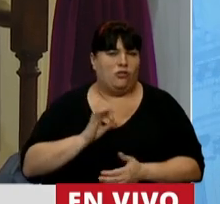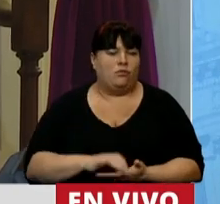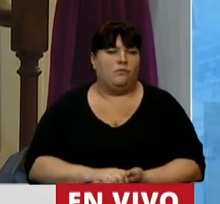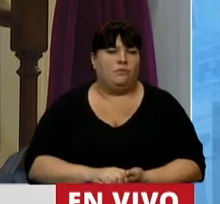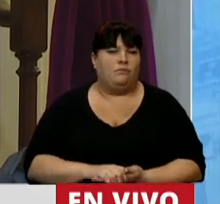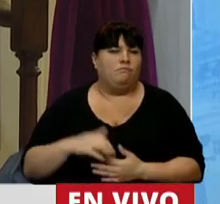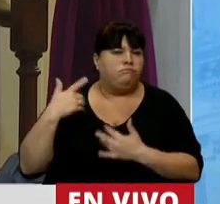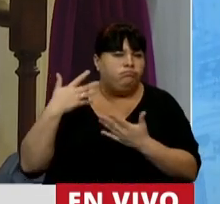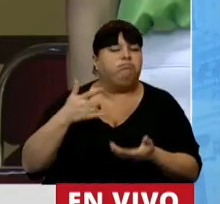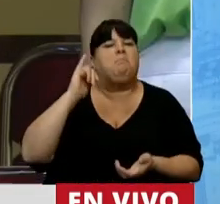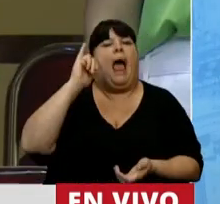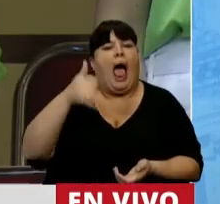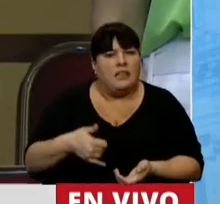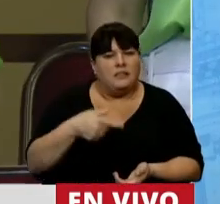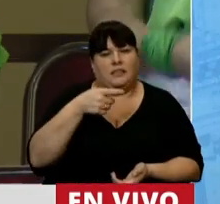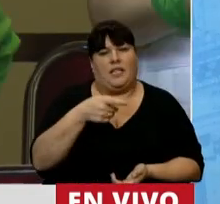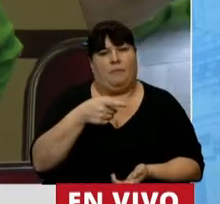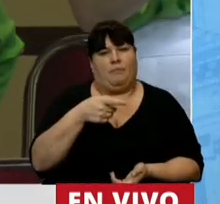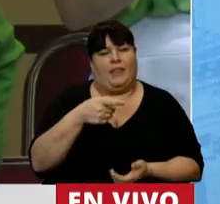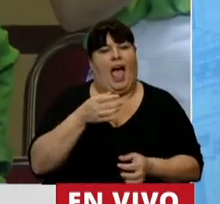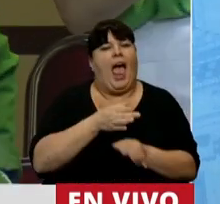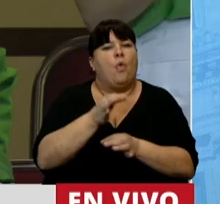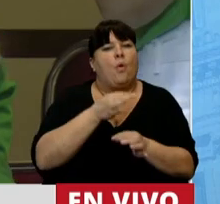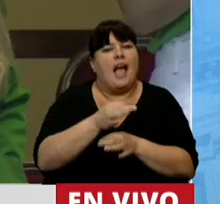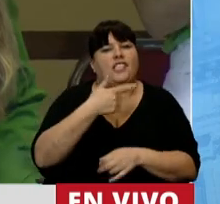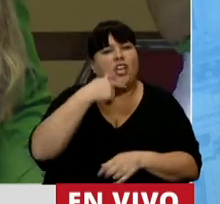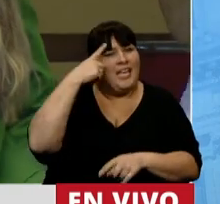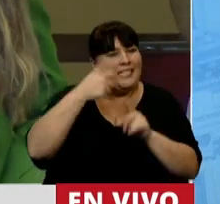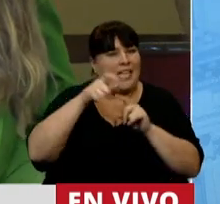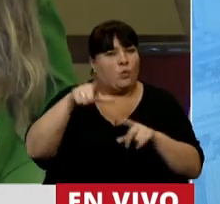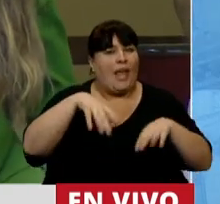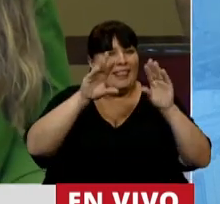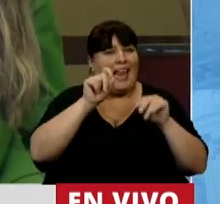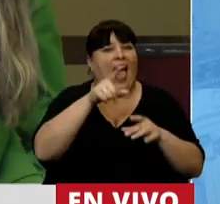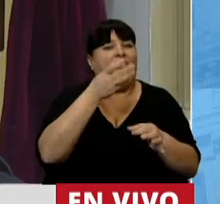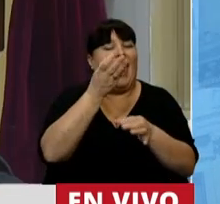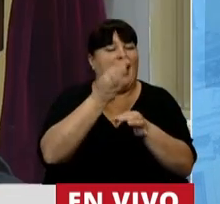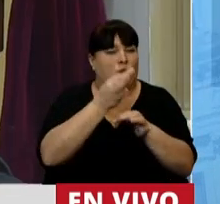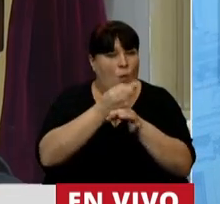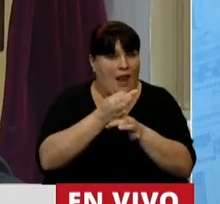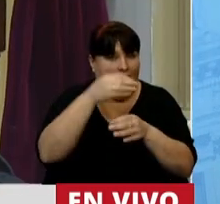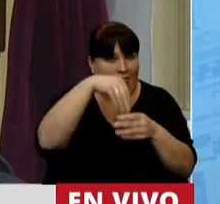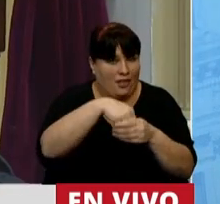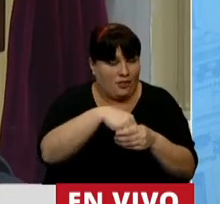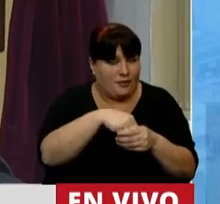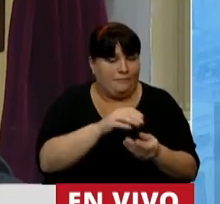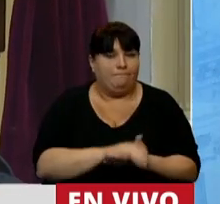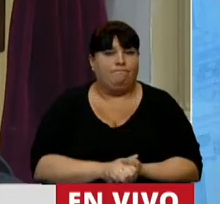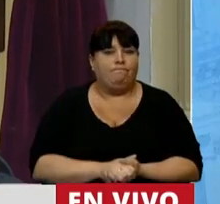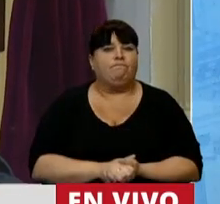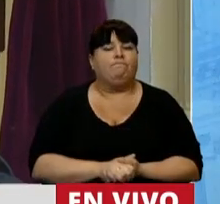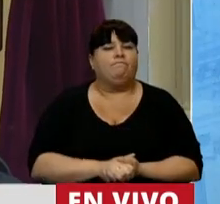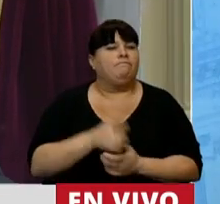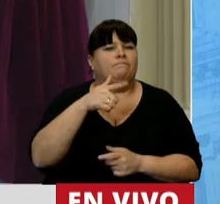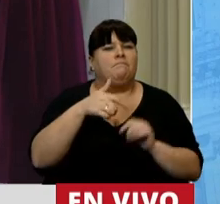para aceptar la educación sexual integral en las escuelas, tenemos